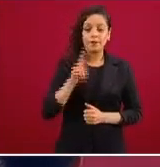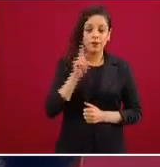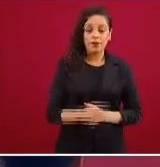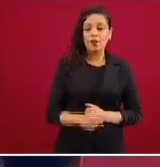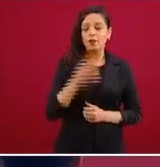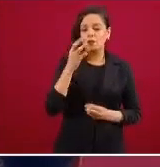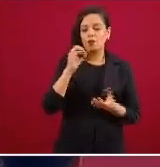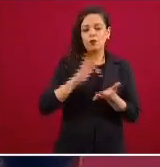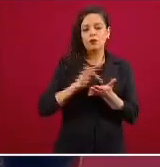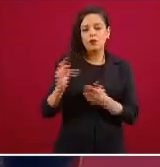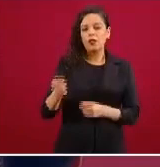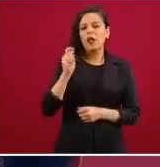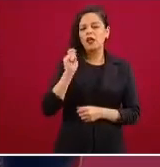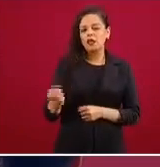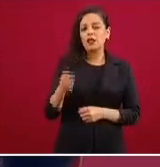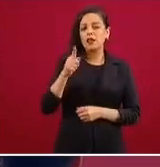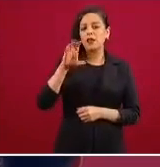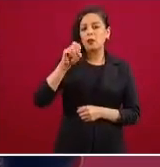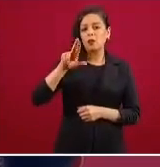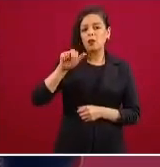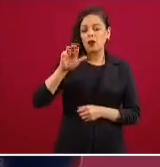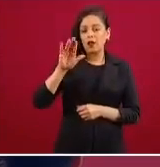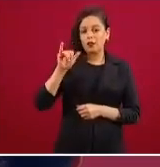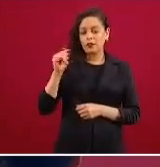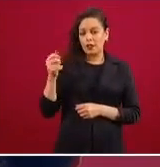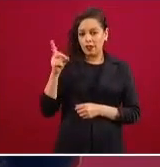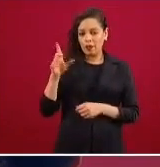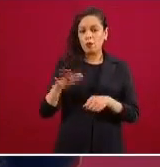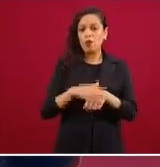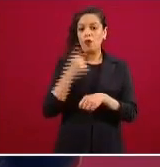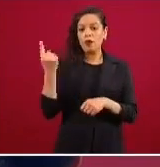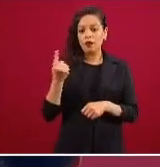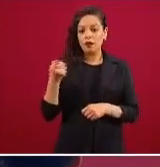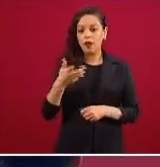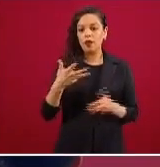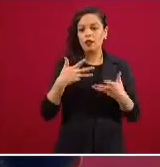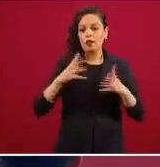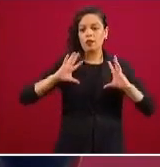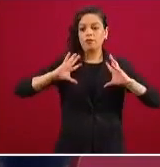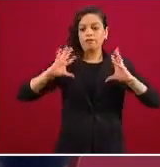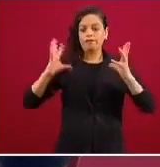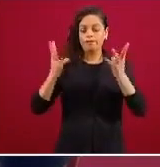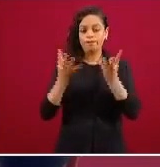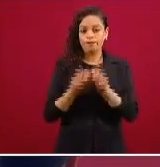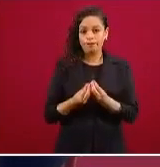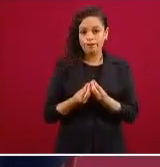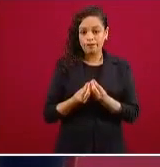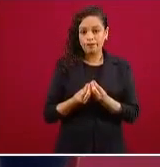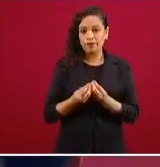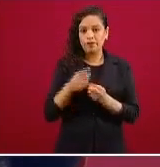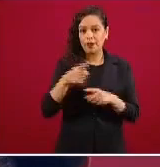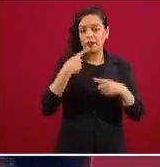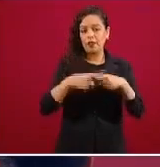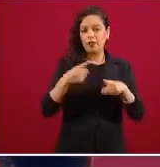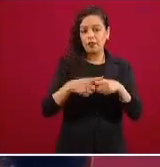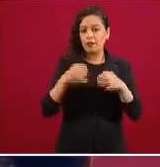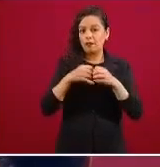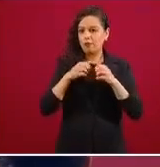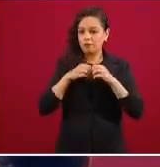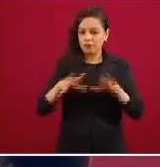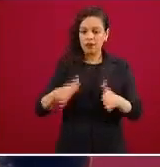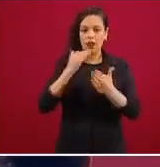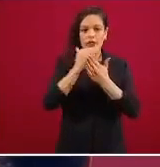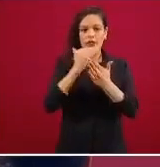CONACYT que ha coordinado los esfuerzos de tener la unidad de datos e información y que ha vinculado a ella